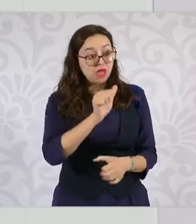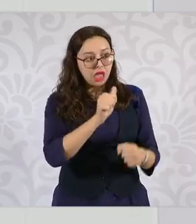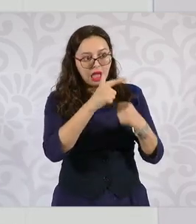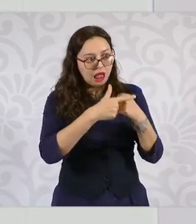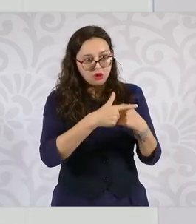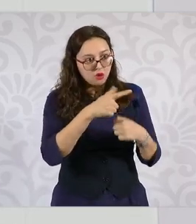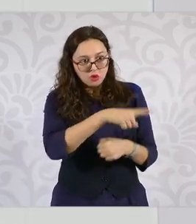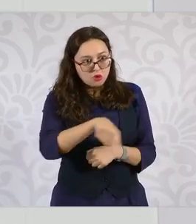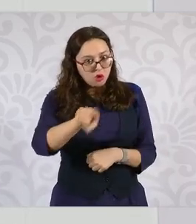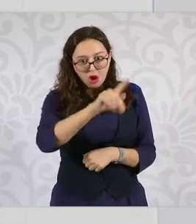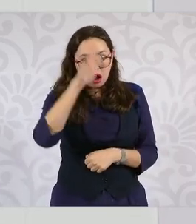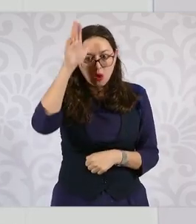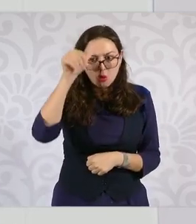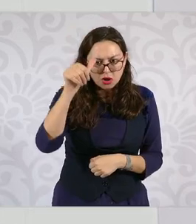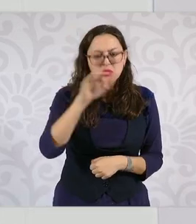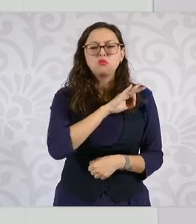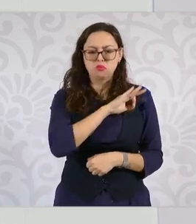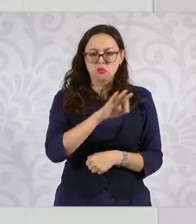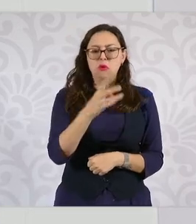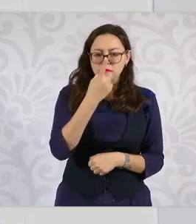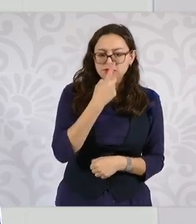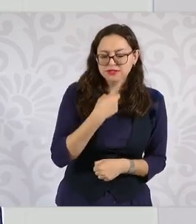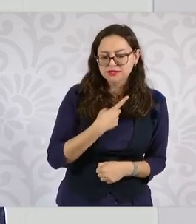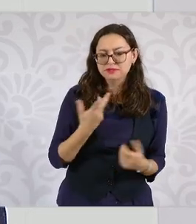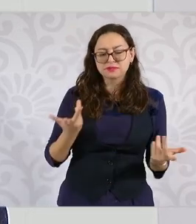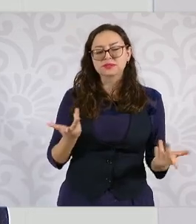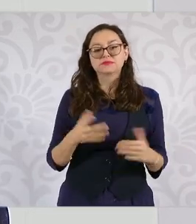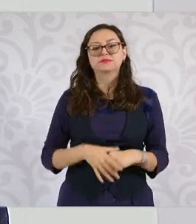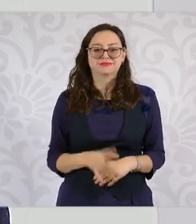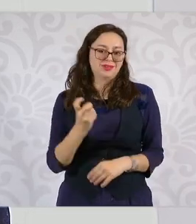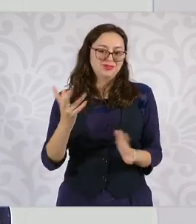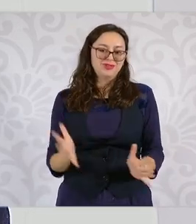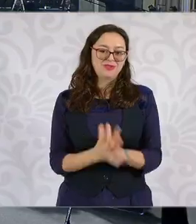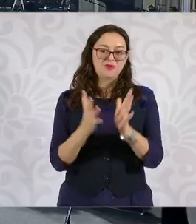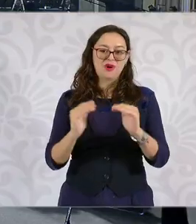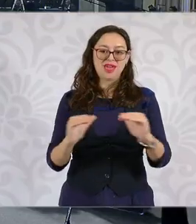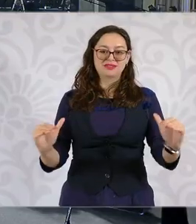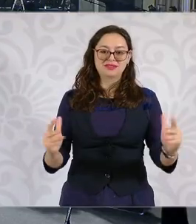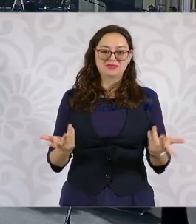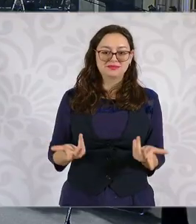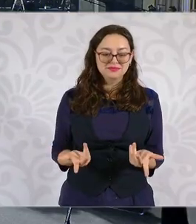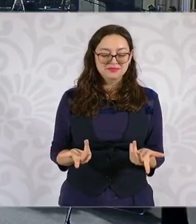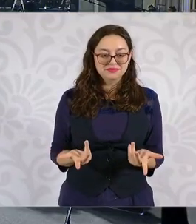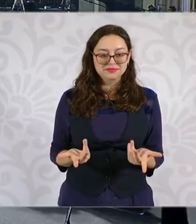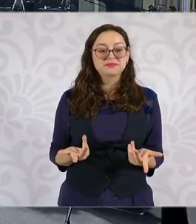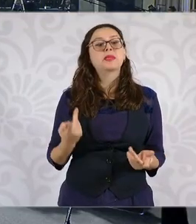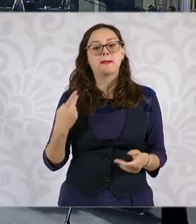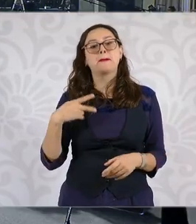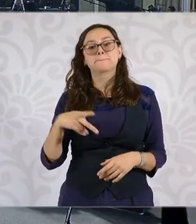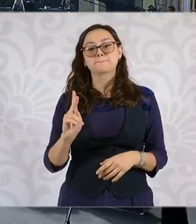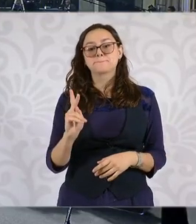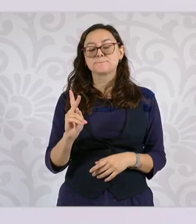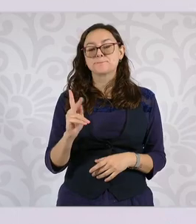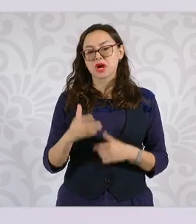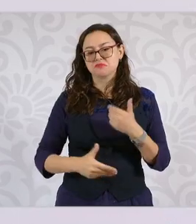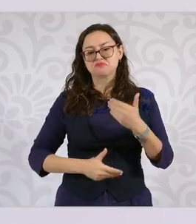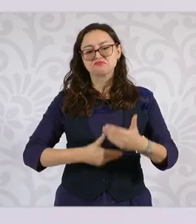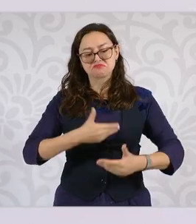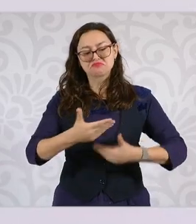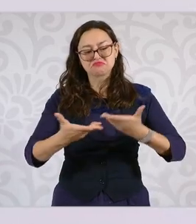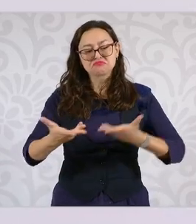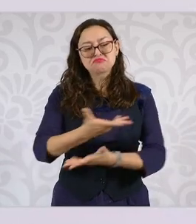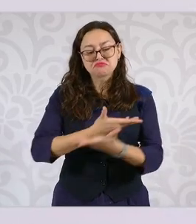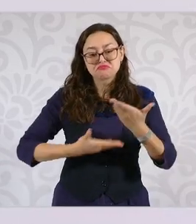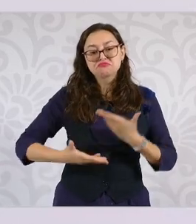algo pues también se vale, para eso es la democracia, pero seguir con este diálogo.